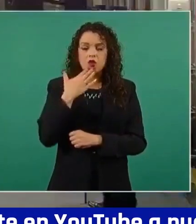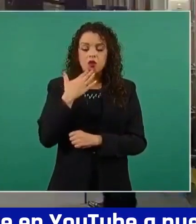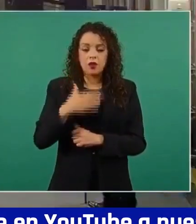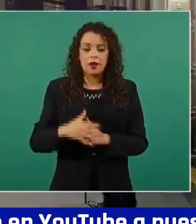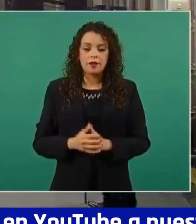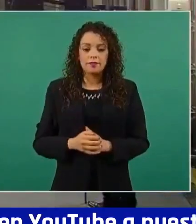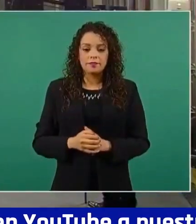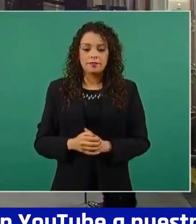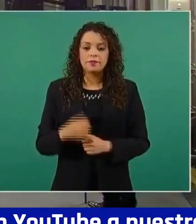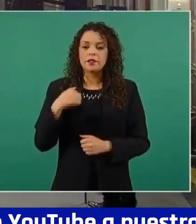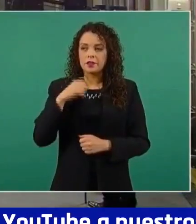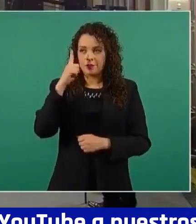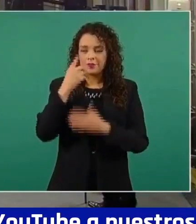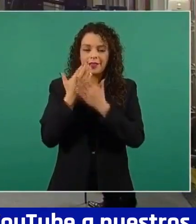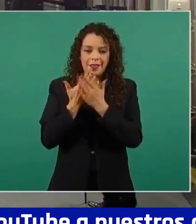Vamos a estar esperando en Sonora. Por último, señor.